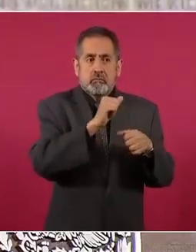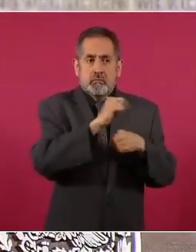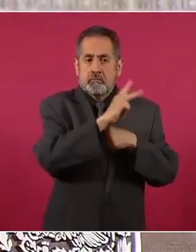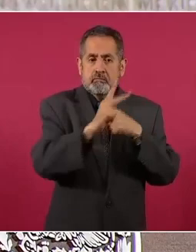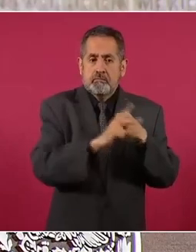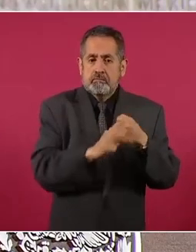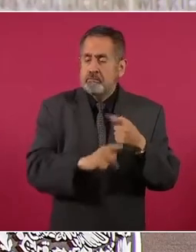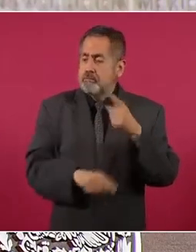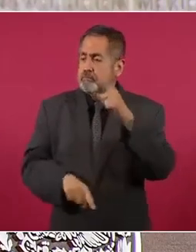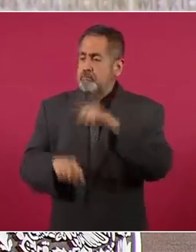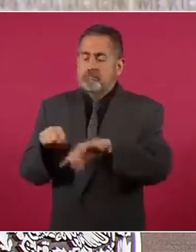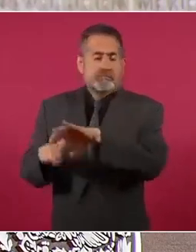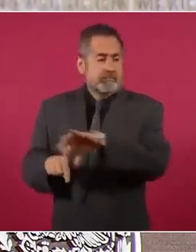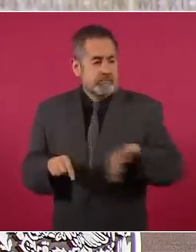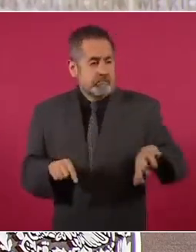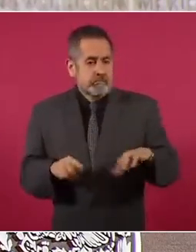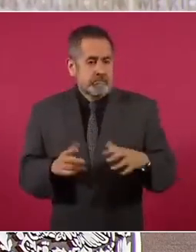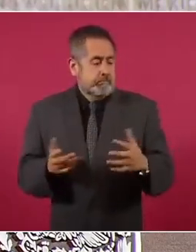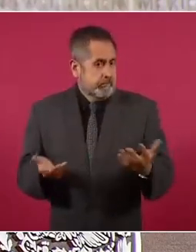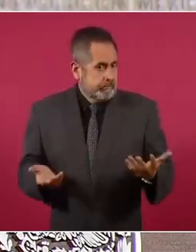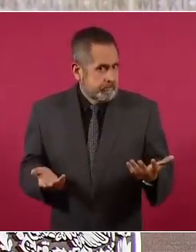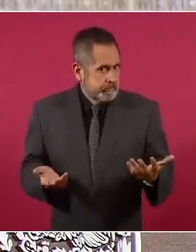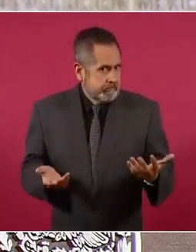que el presupuesto